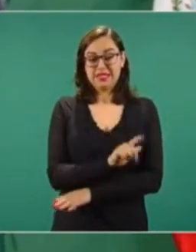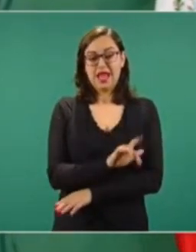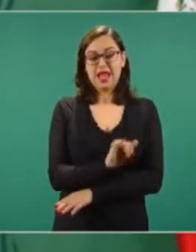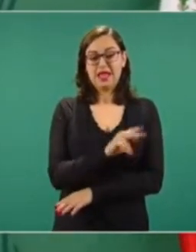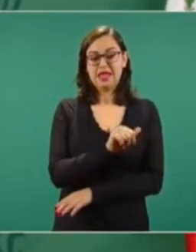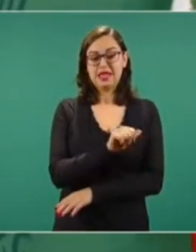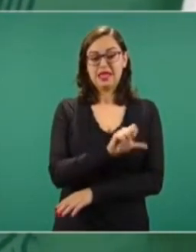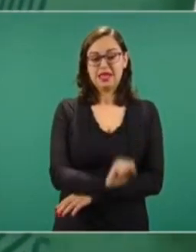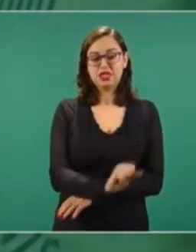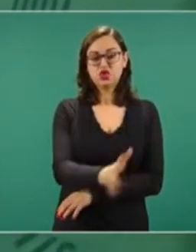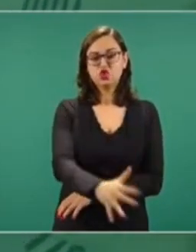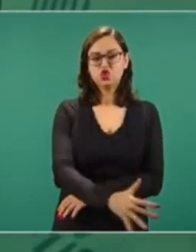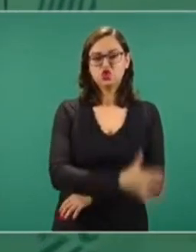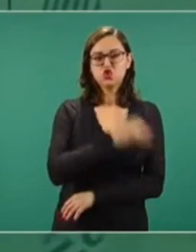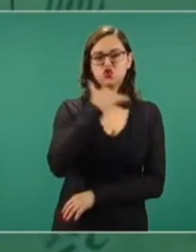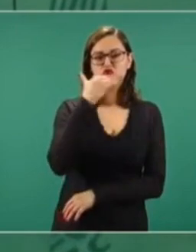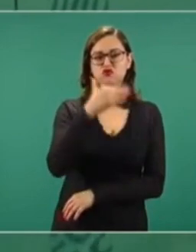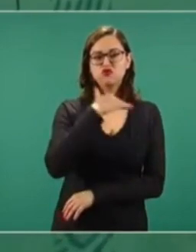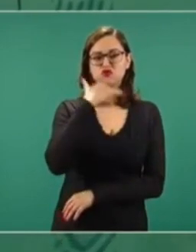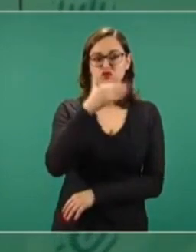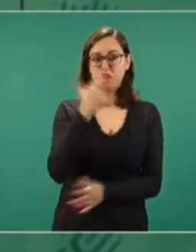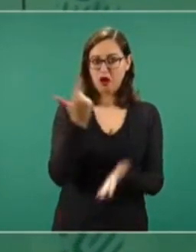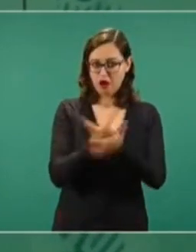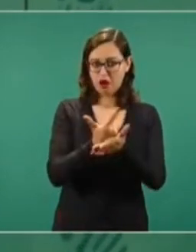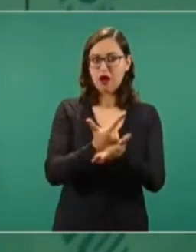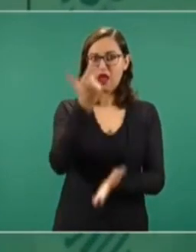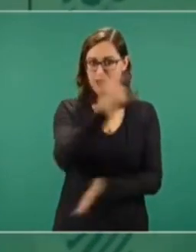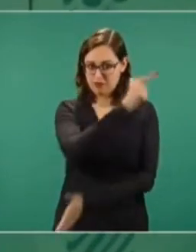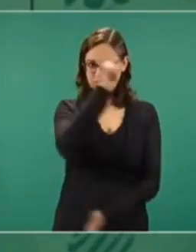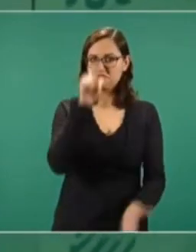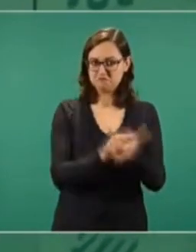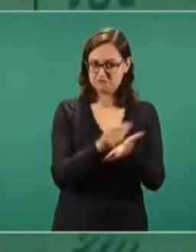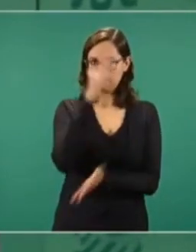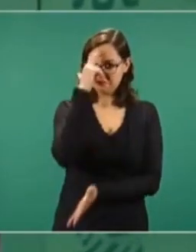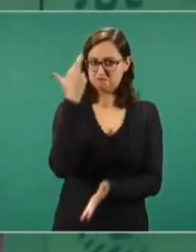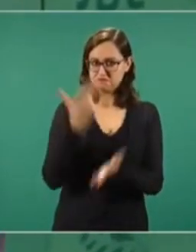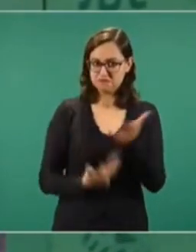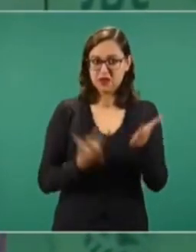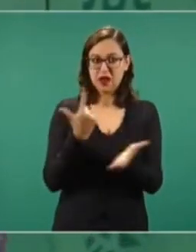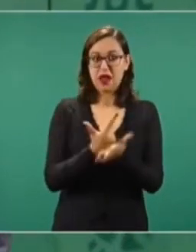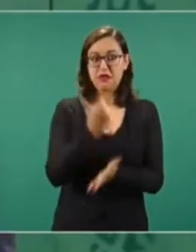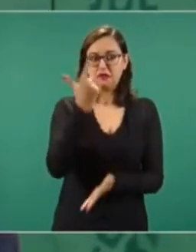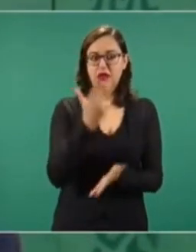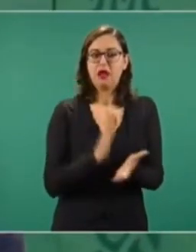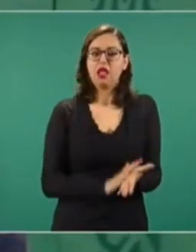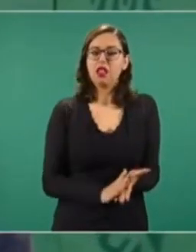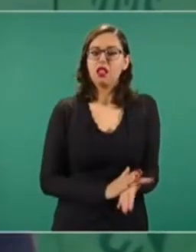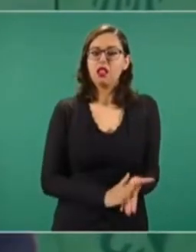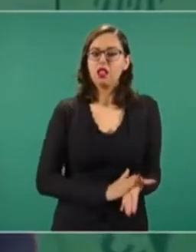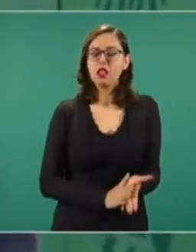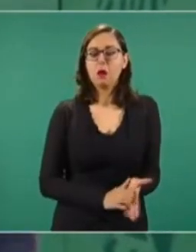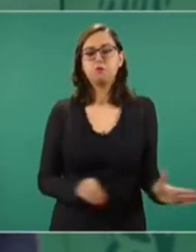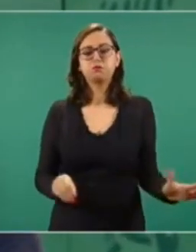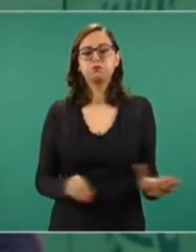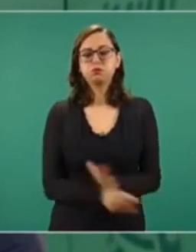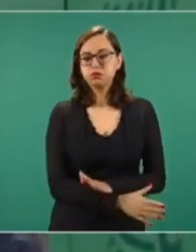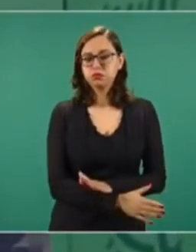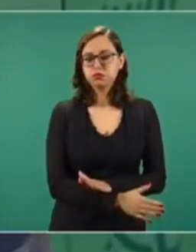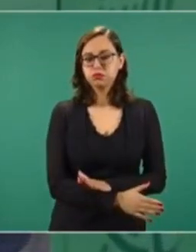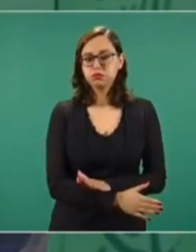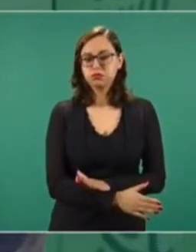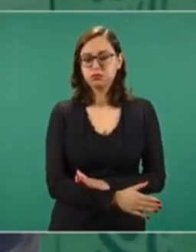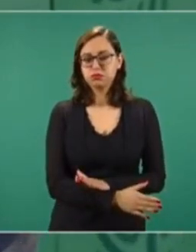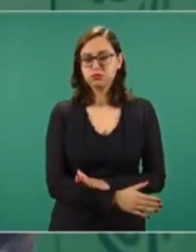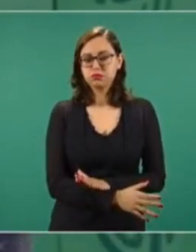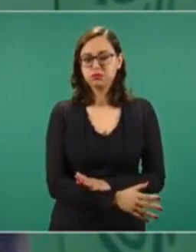se había modificado en ese entonces el Código Penal. Entonces, se hablaba del